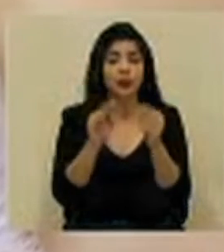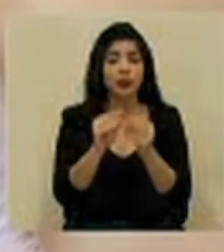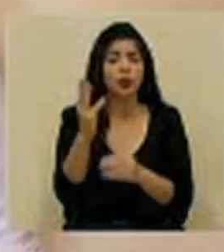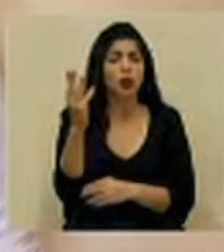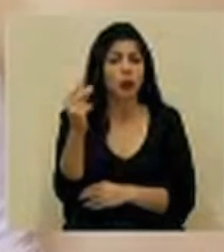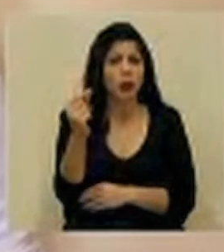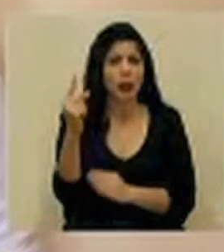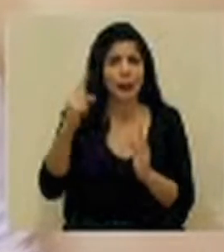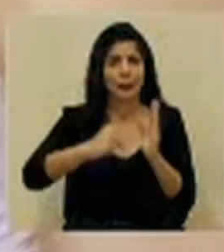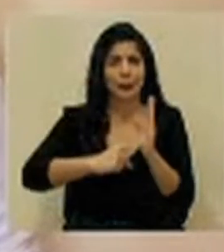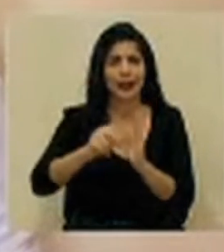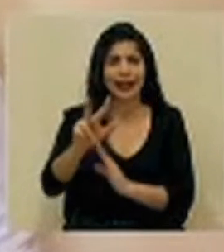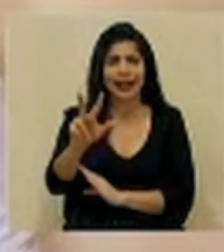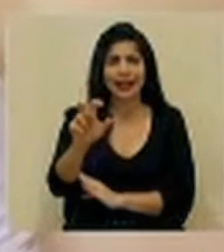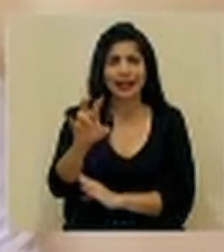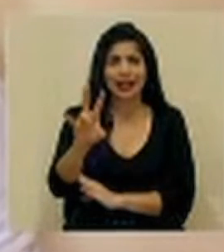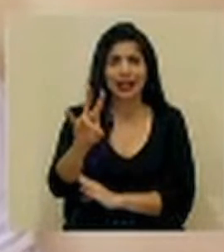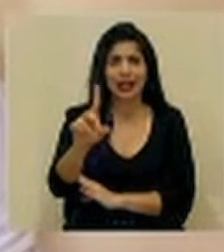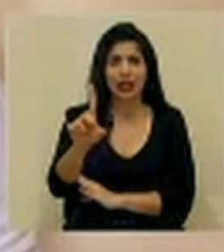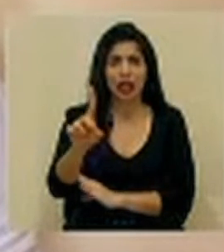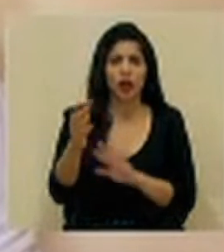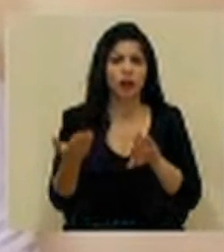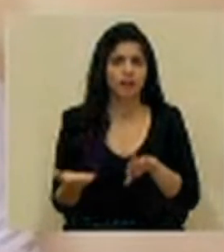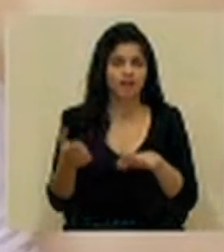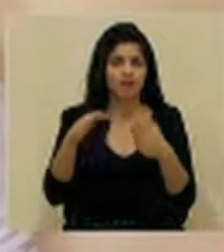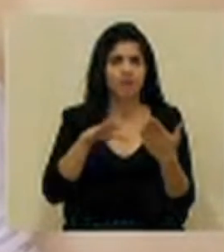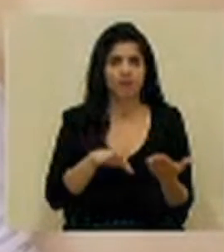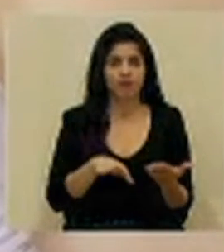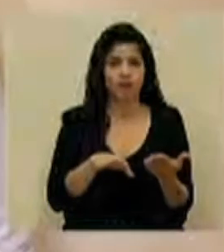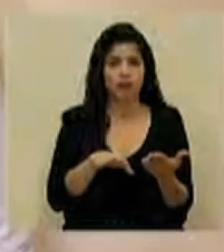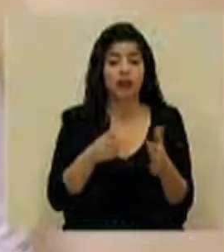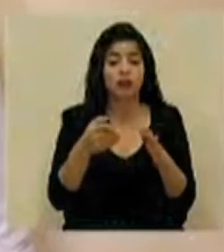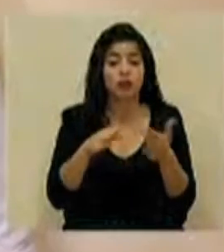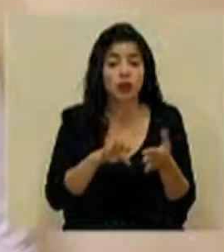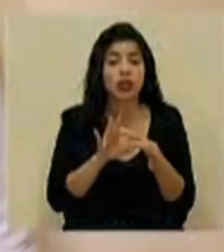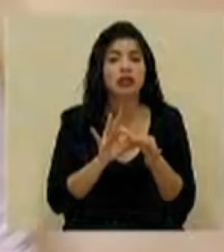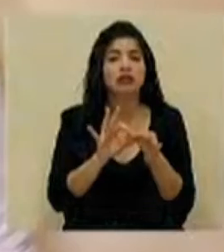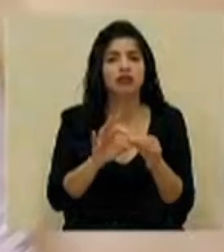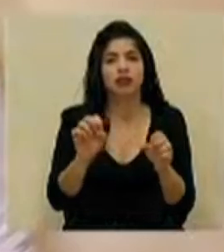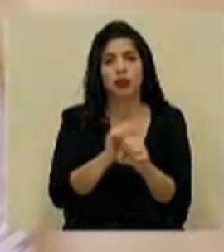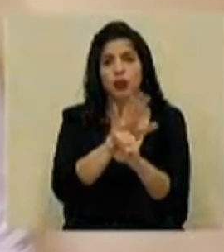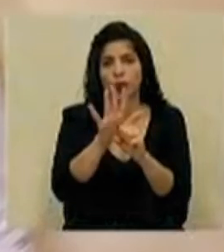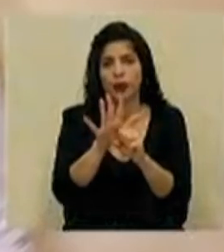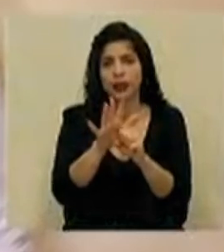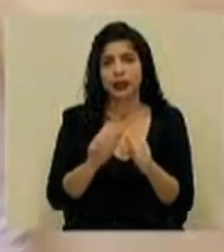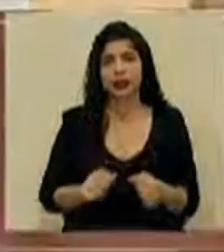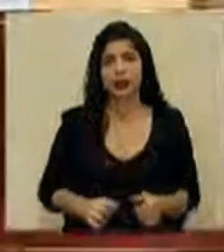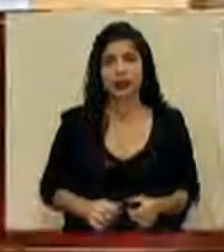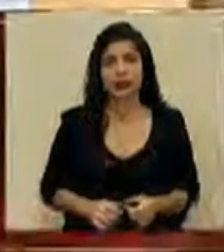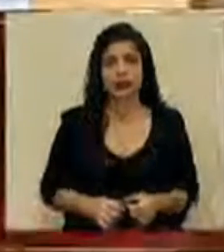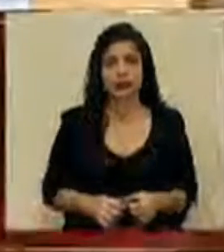contabilizan 1.371 decesos relacionados con COVID-19.